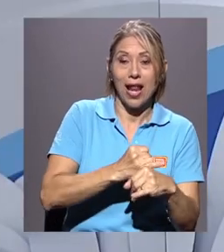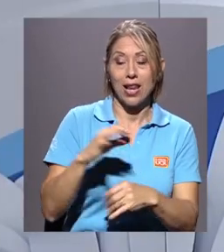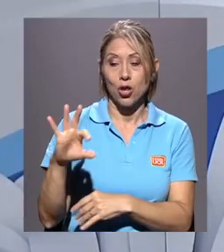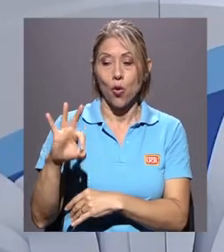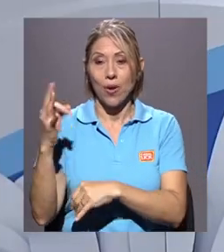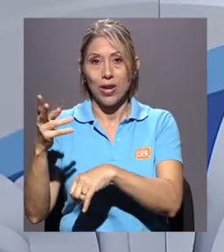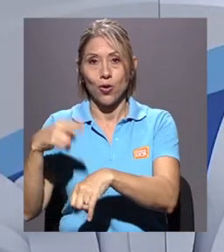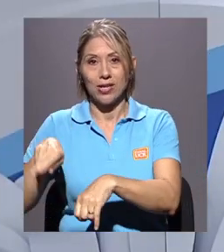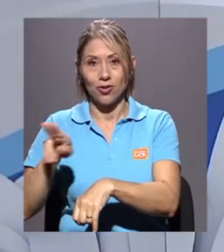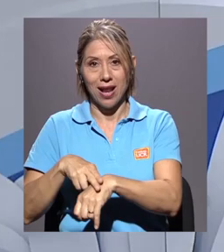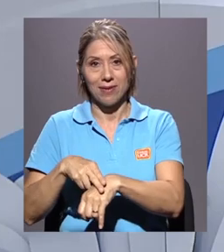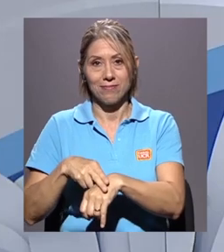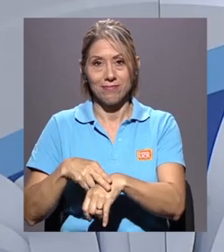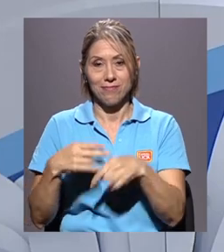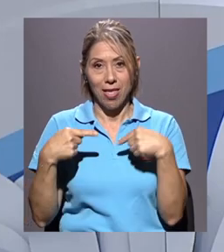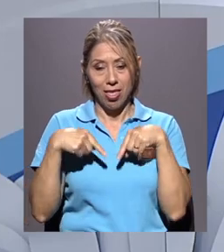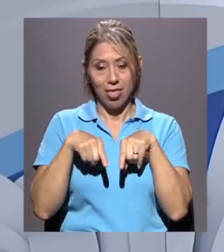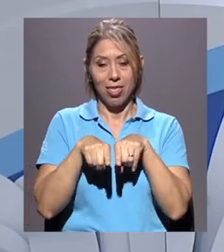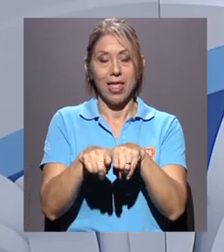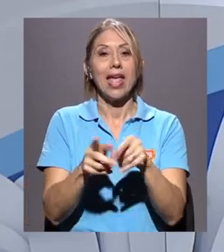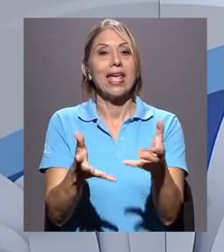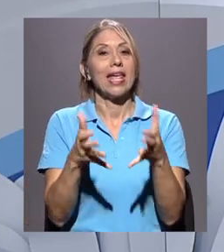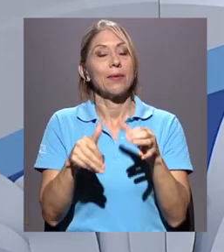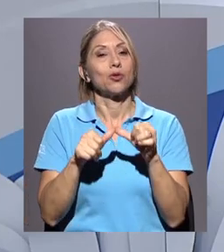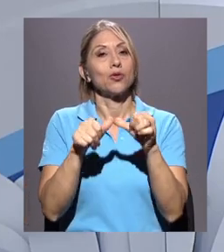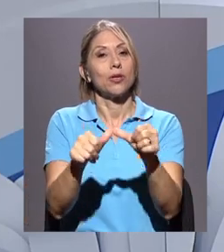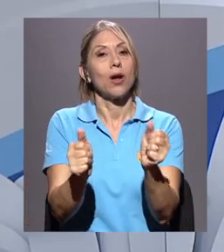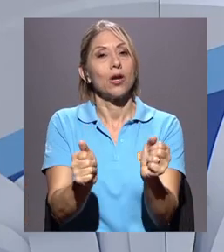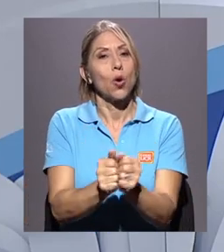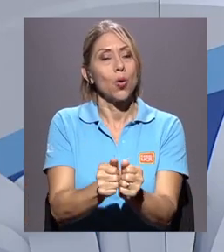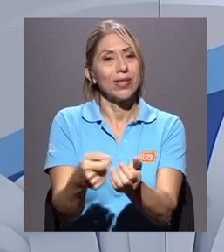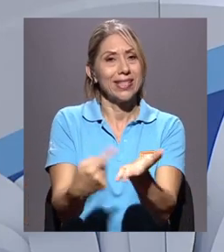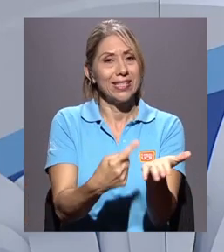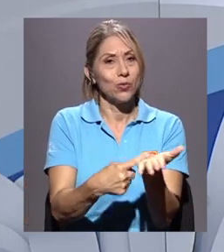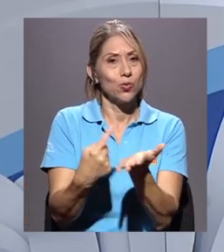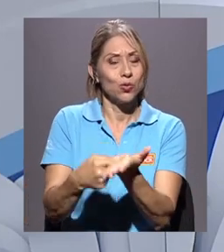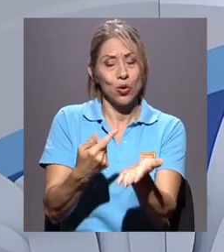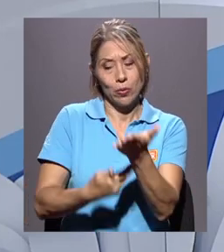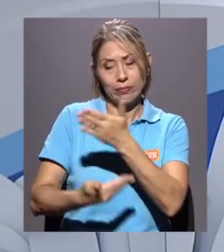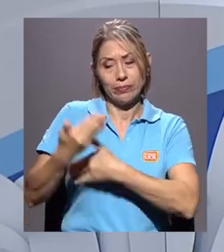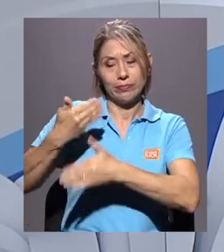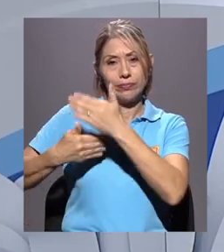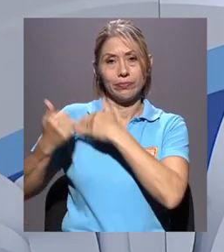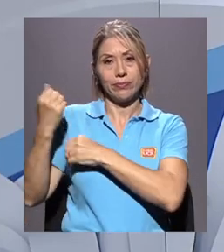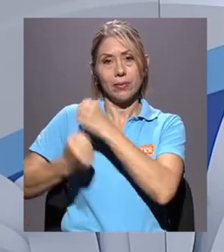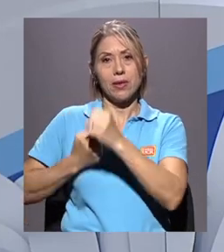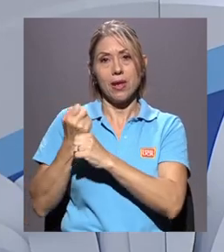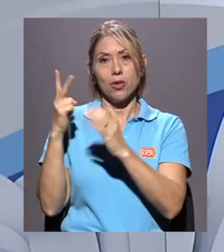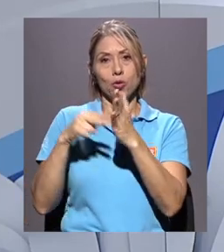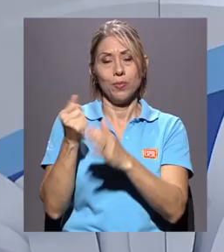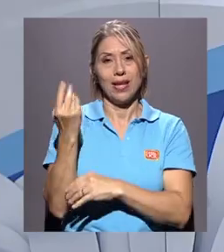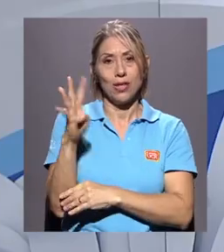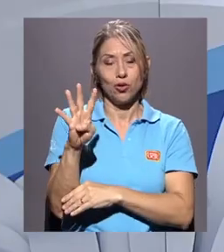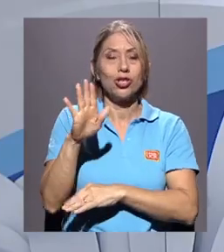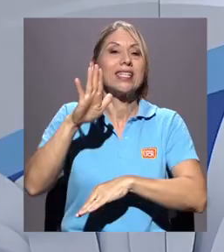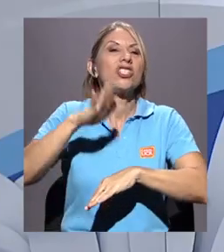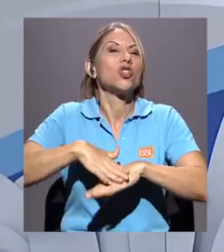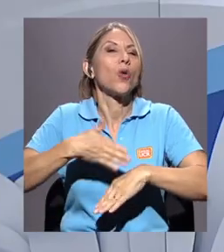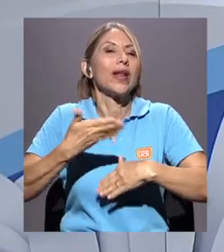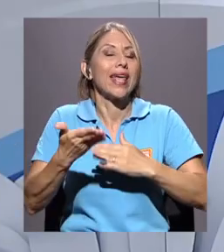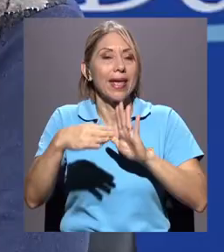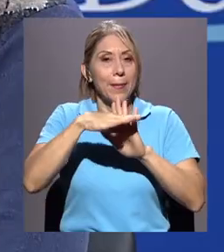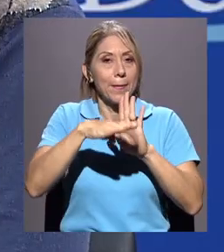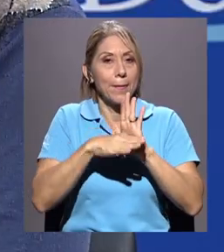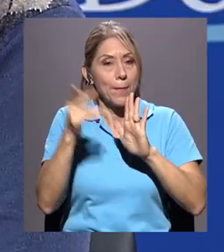queremos de alguna manera es darle continuidad a la discusión que abrimos en el simposio del 2014 sobre política pública y niñez y